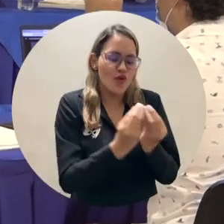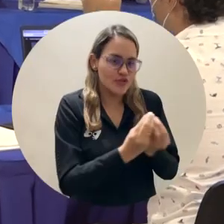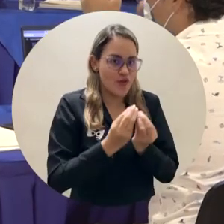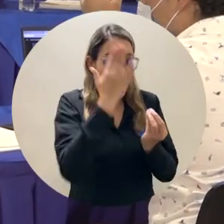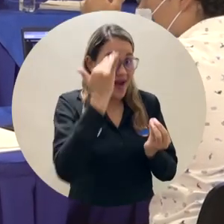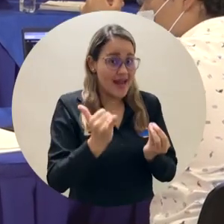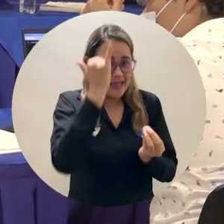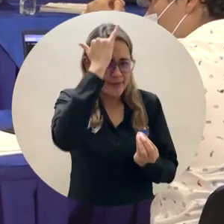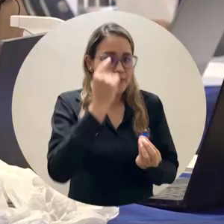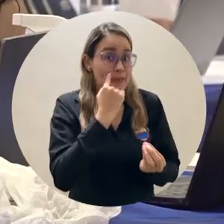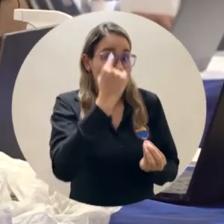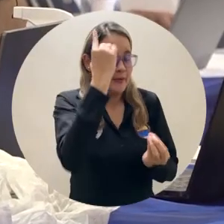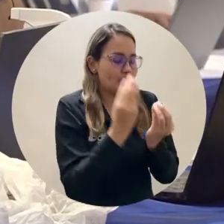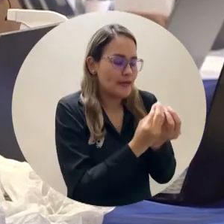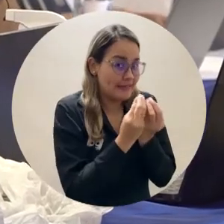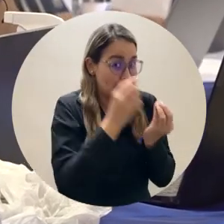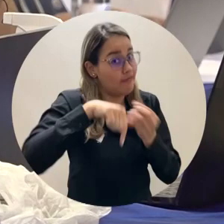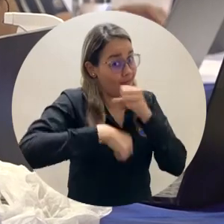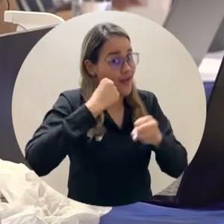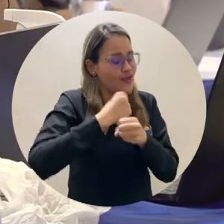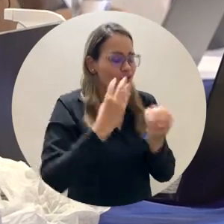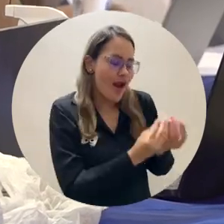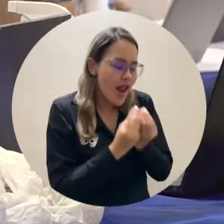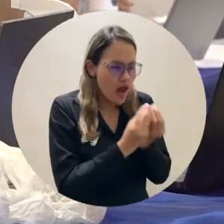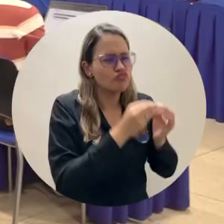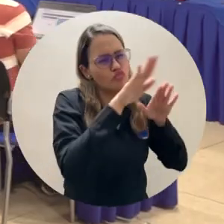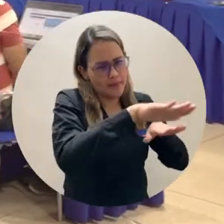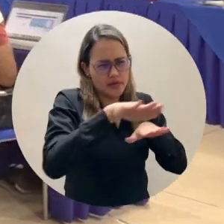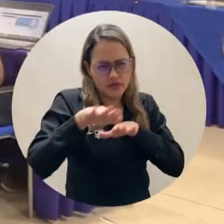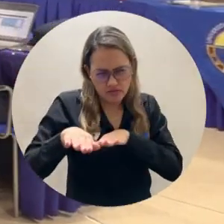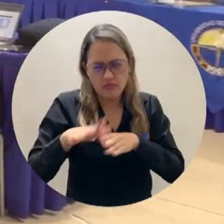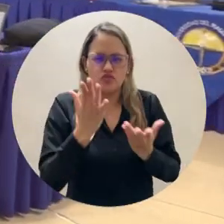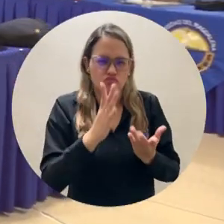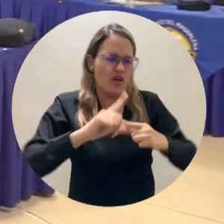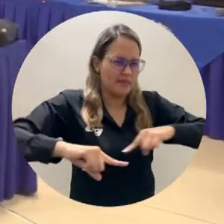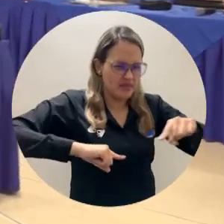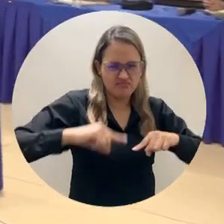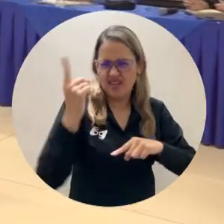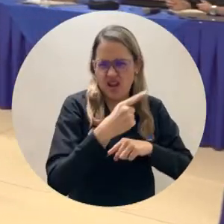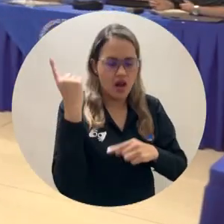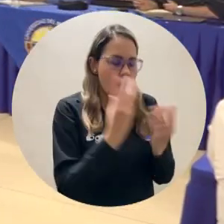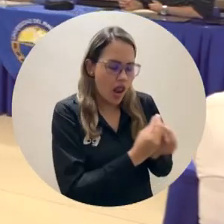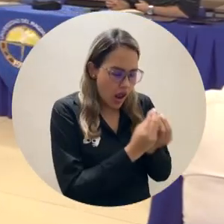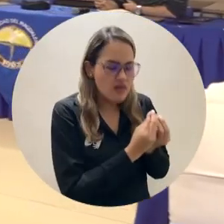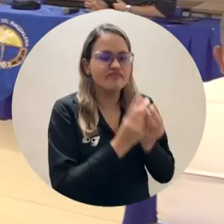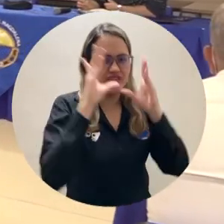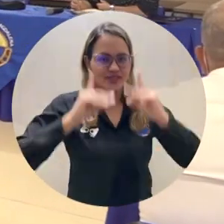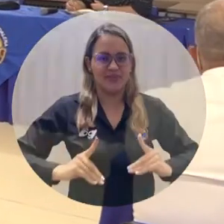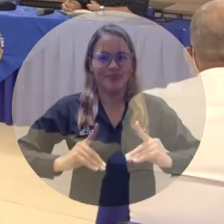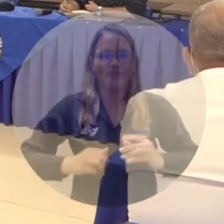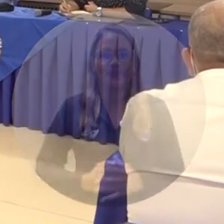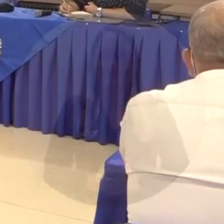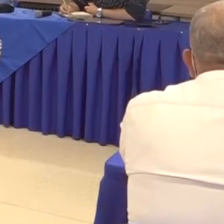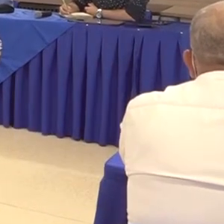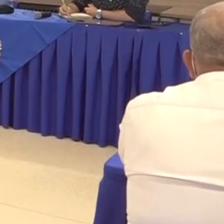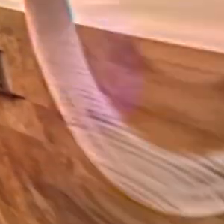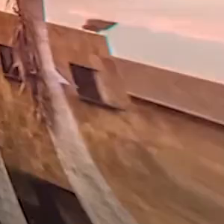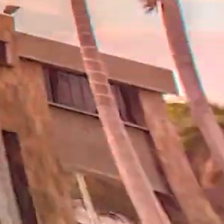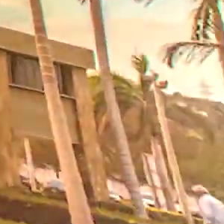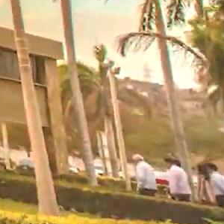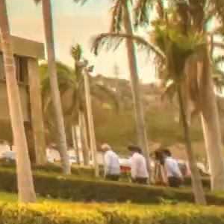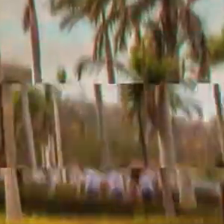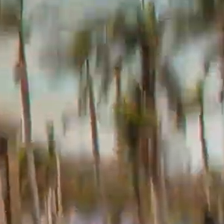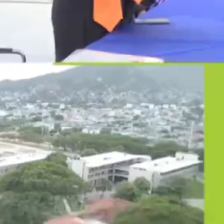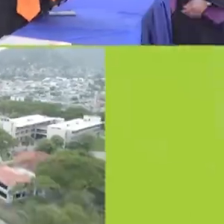año del Consejo Académico, que se llevó a cabo de manera ampliada con la participación de representantes de los órganos de gobierno y administración académica.